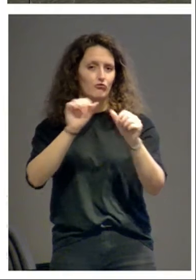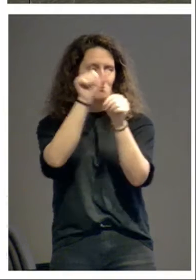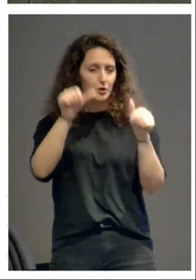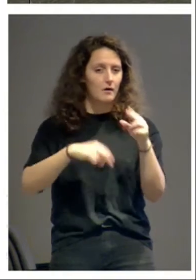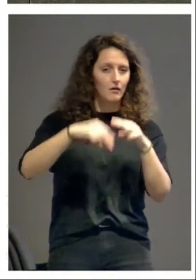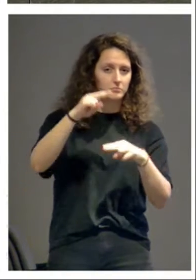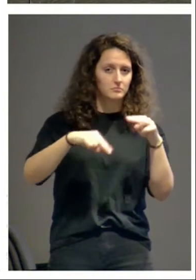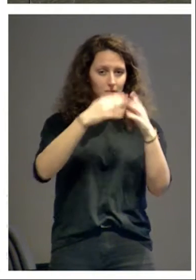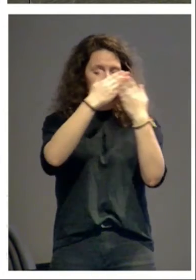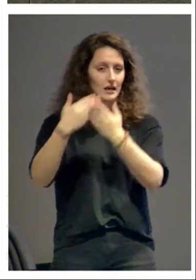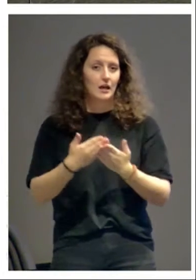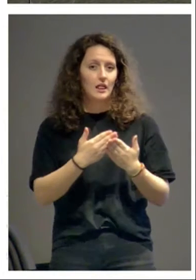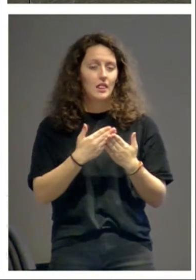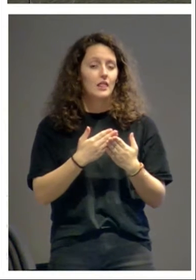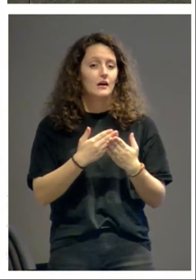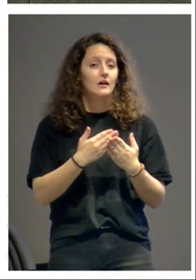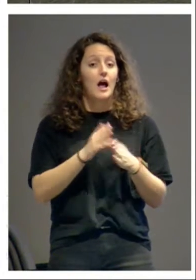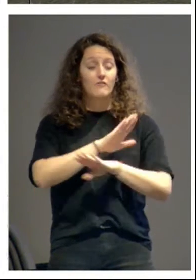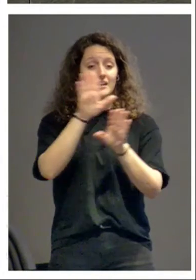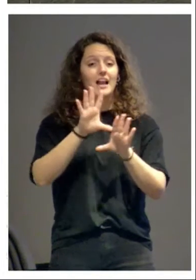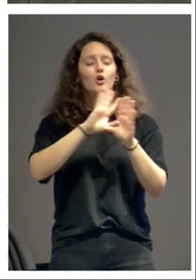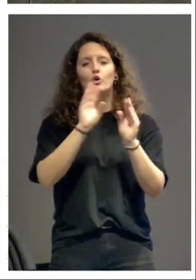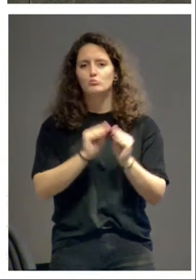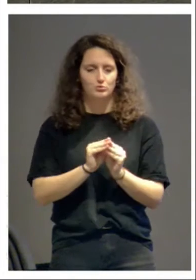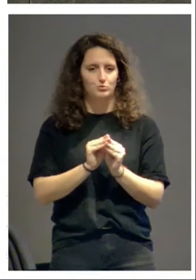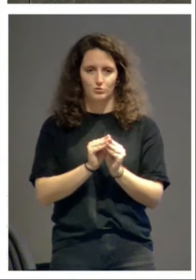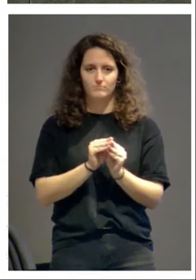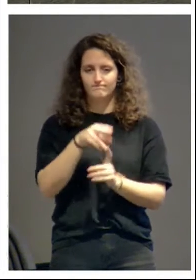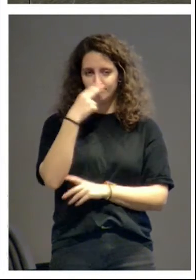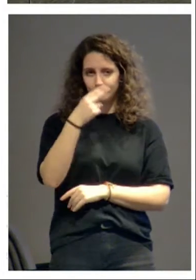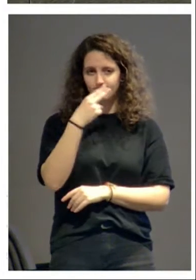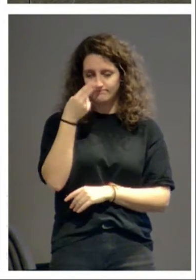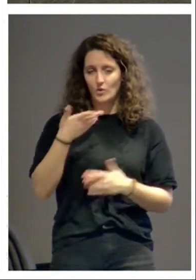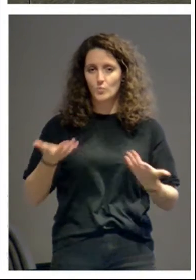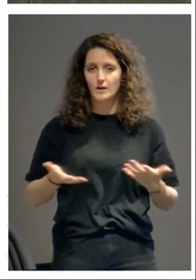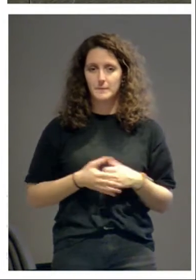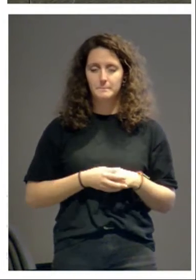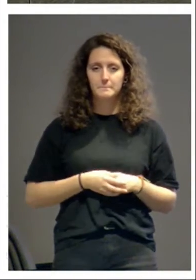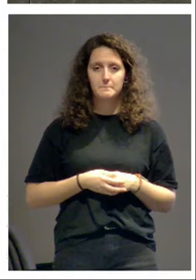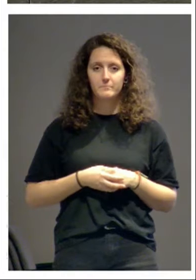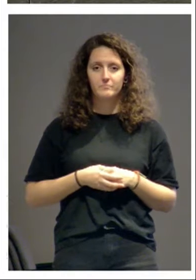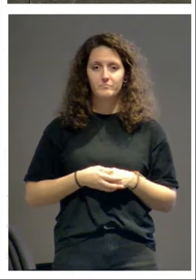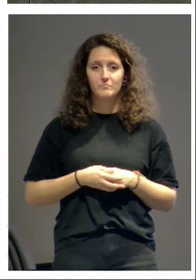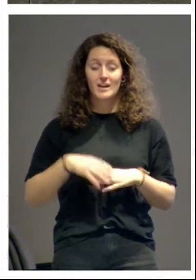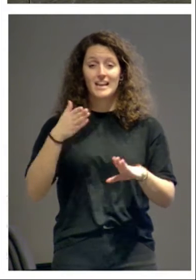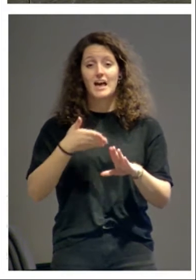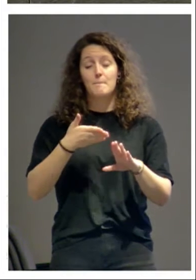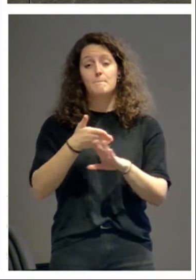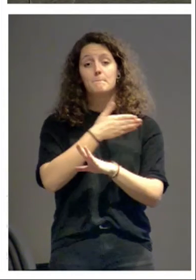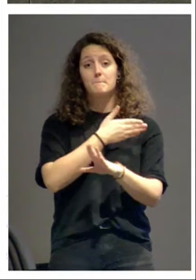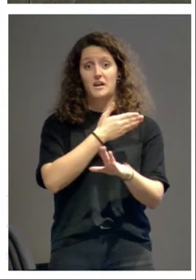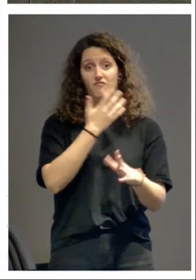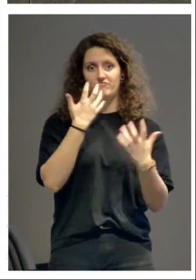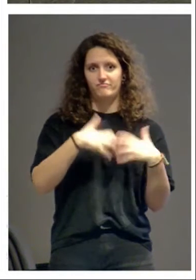una conclusión interesantísima. Y es que la prefabricación,